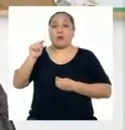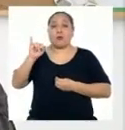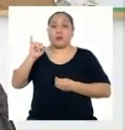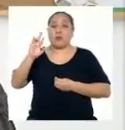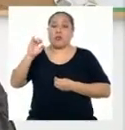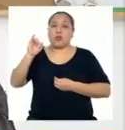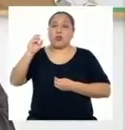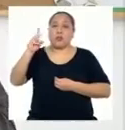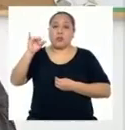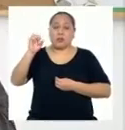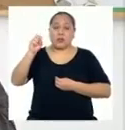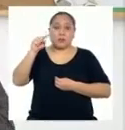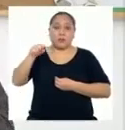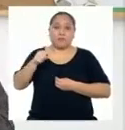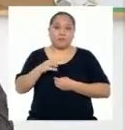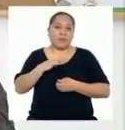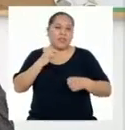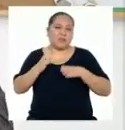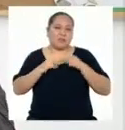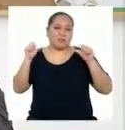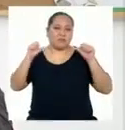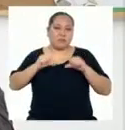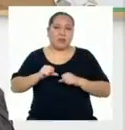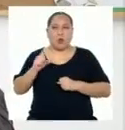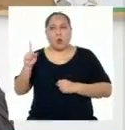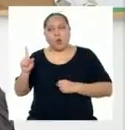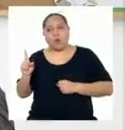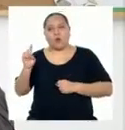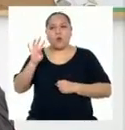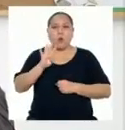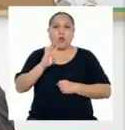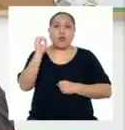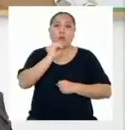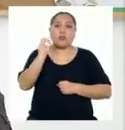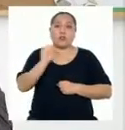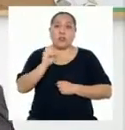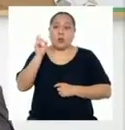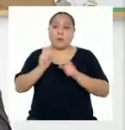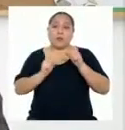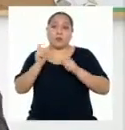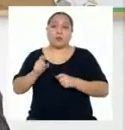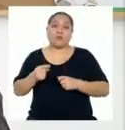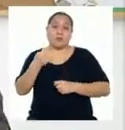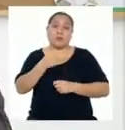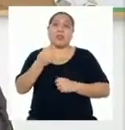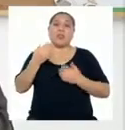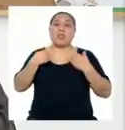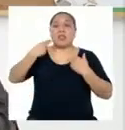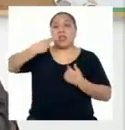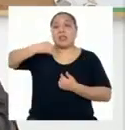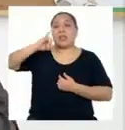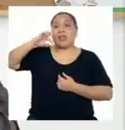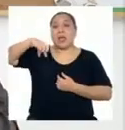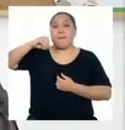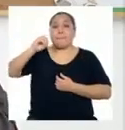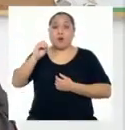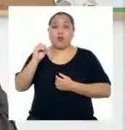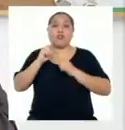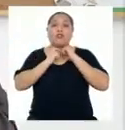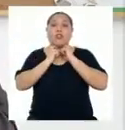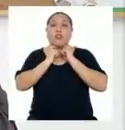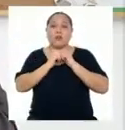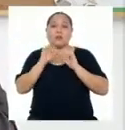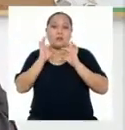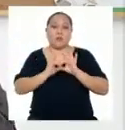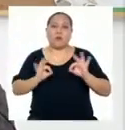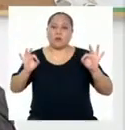los trastornos del estado de ánimo lo presentan entre el 1 y 4% de los afectados con hipotiroidismo. Es tan importante